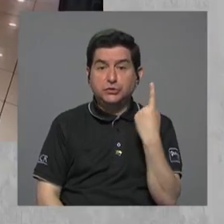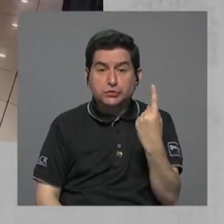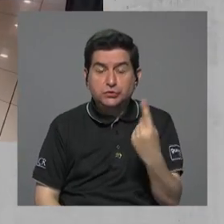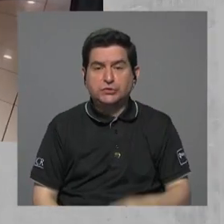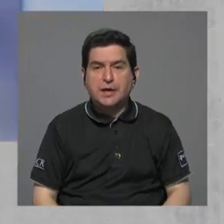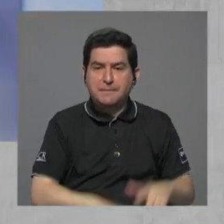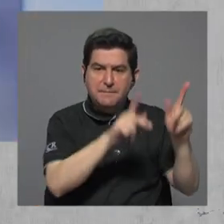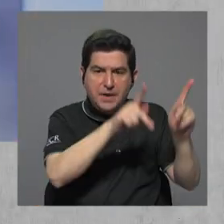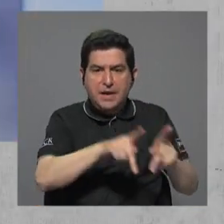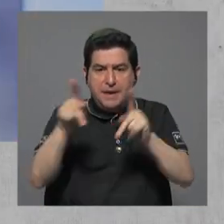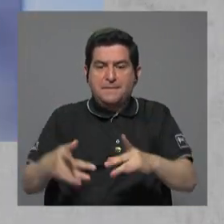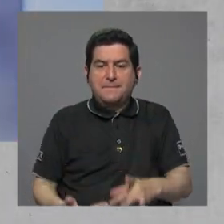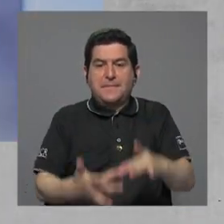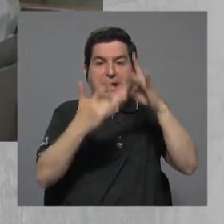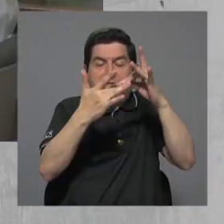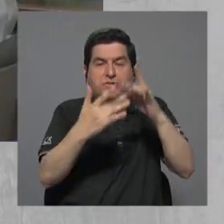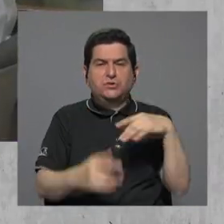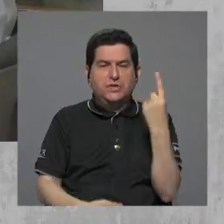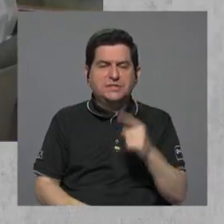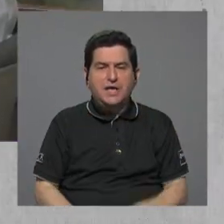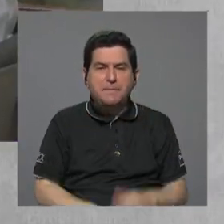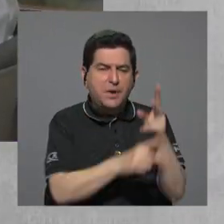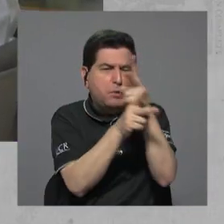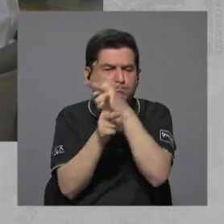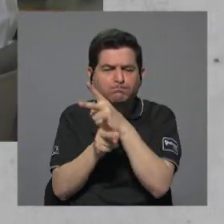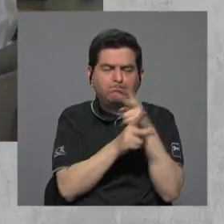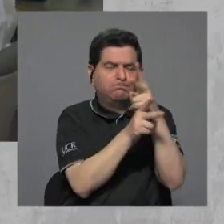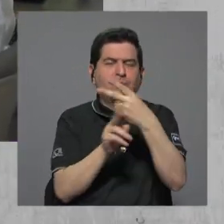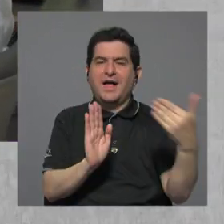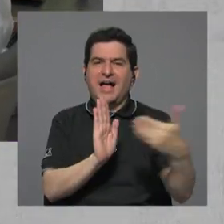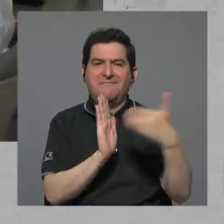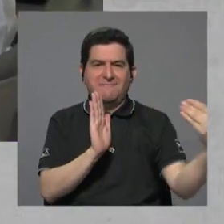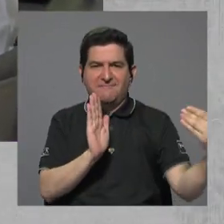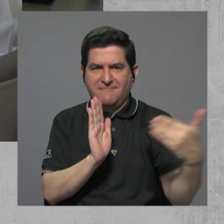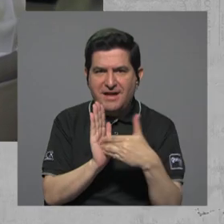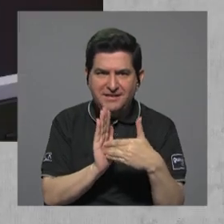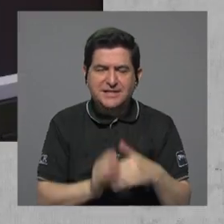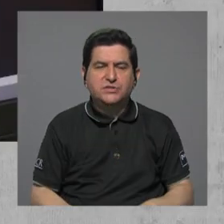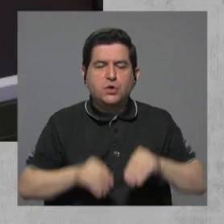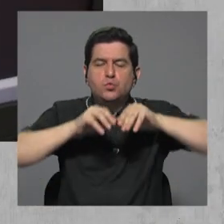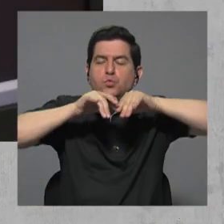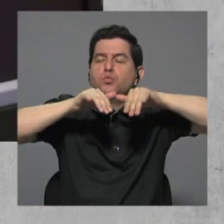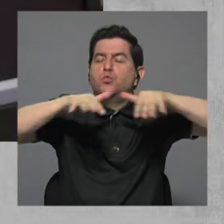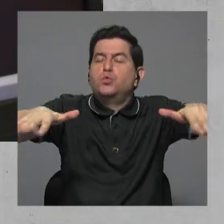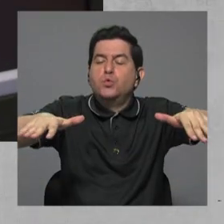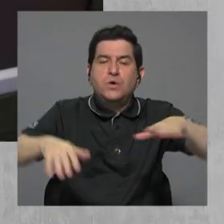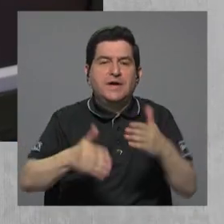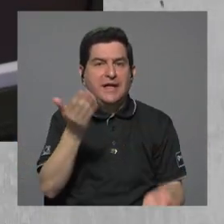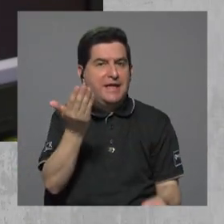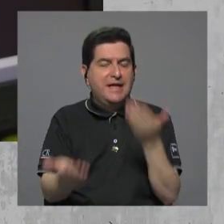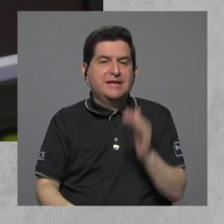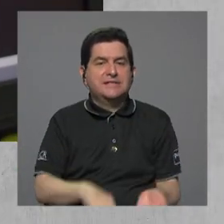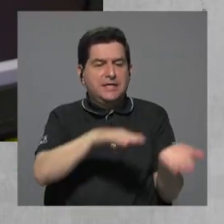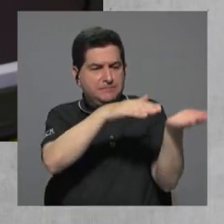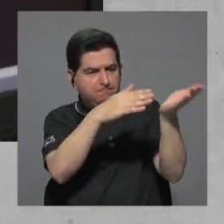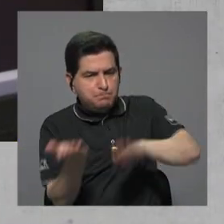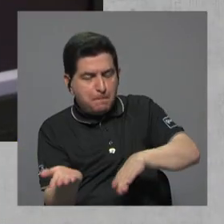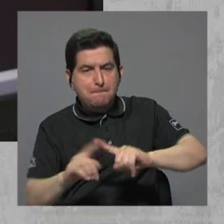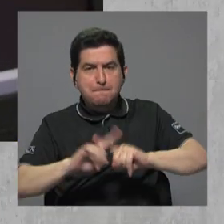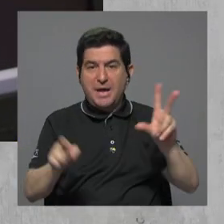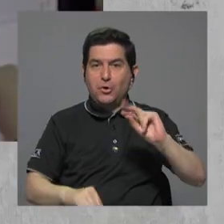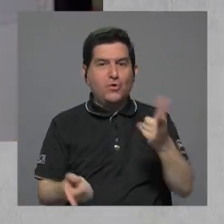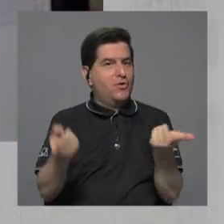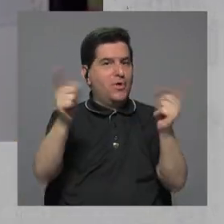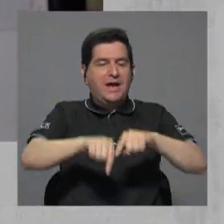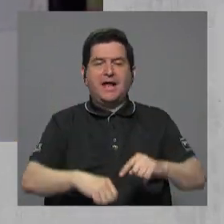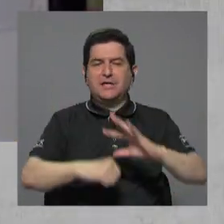las personas especialistas siempre están monitoreando cómo afecta la transmisión y eventualmente la mortalidad, pero no ha sido el